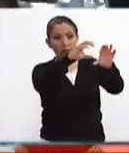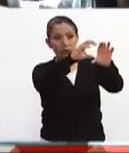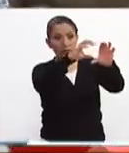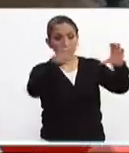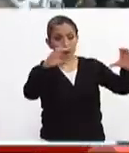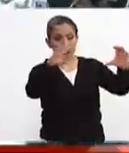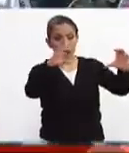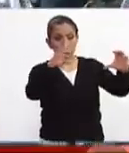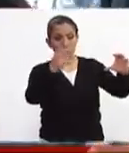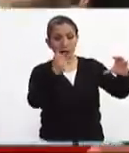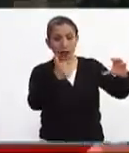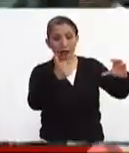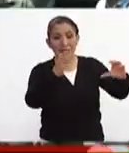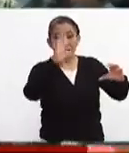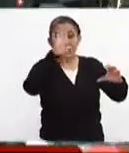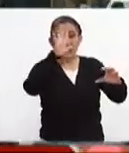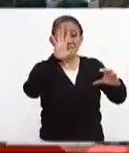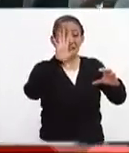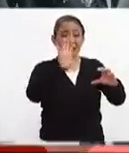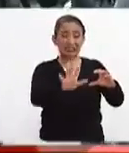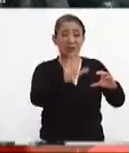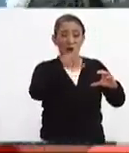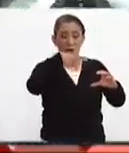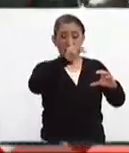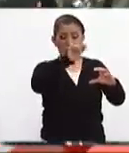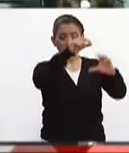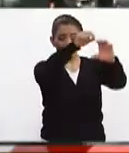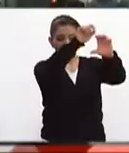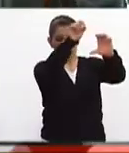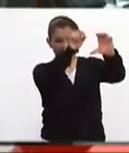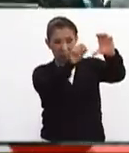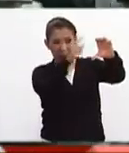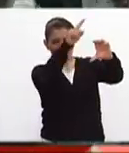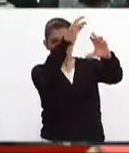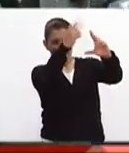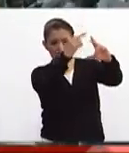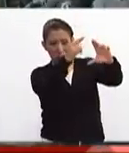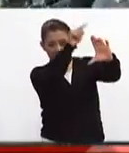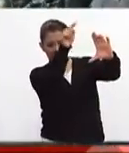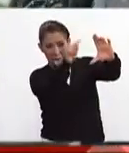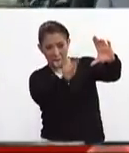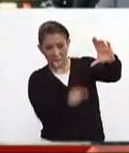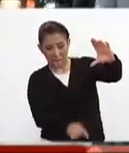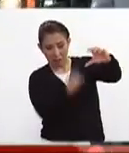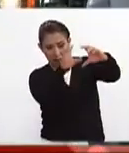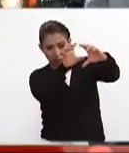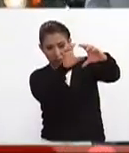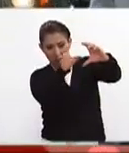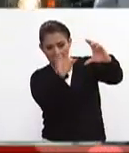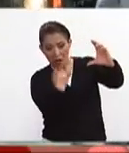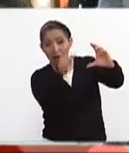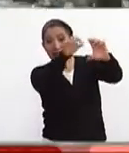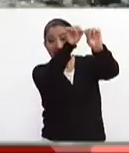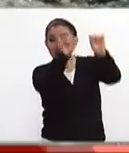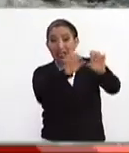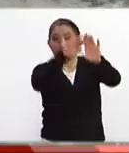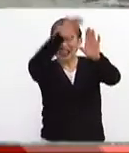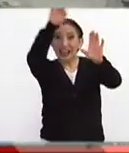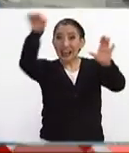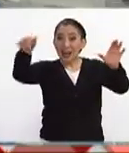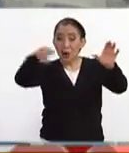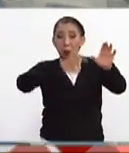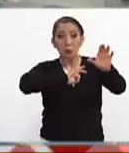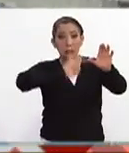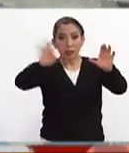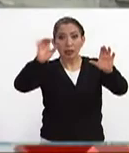.5 kilómetros de largo de una grieta en un cerro que, en dado caso de extenderse, pues